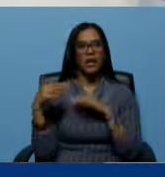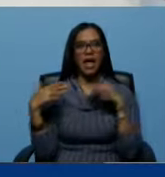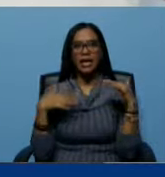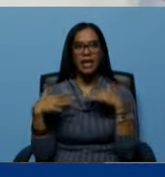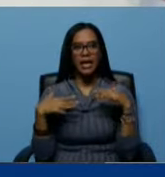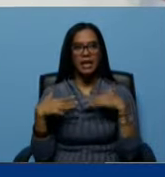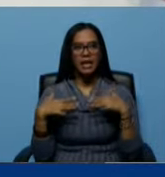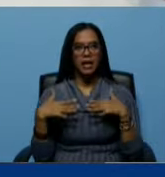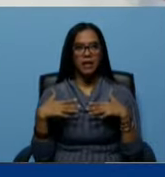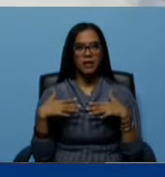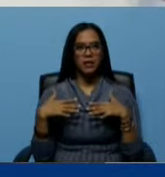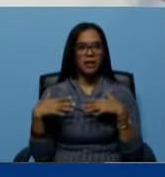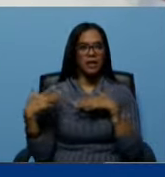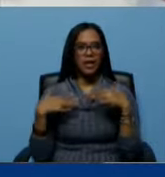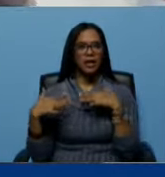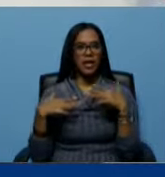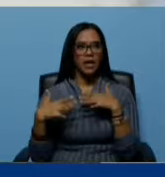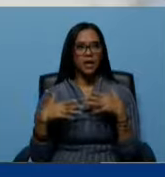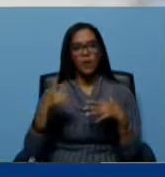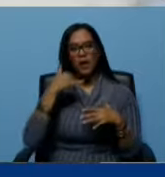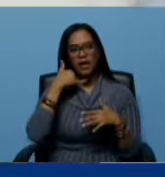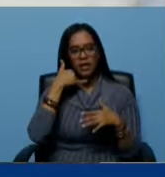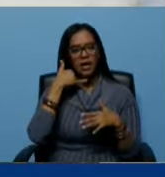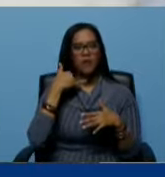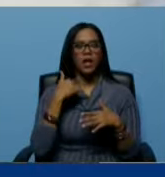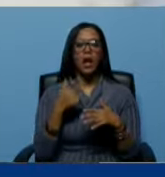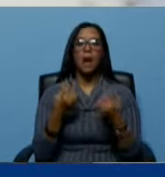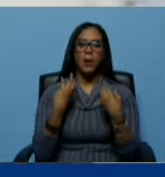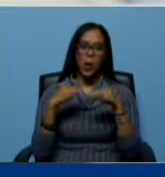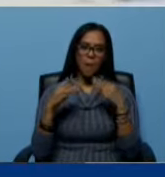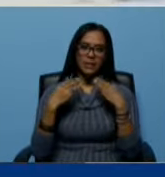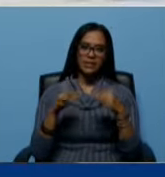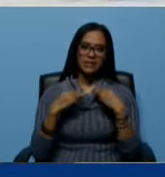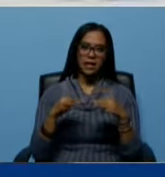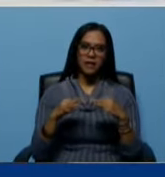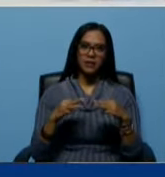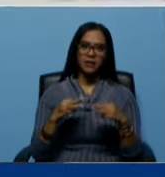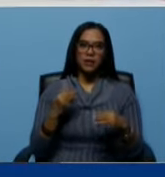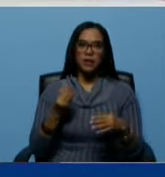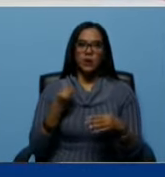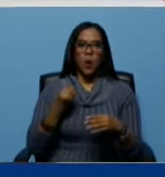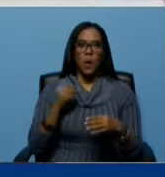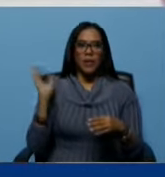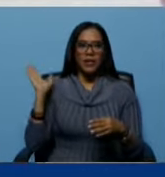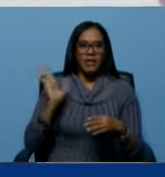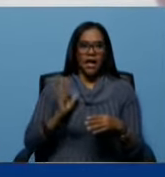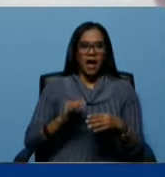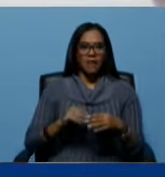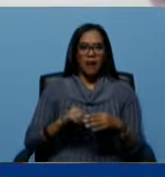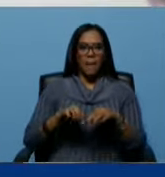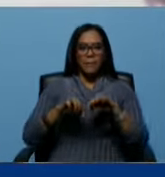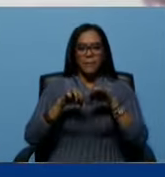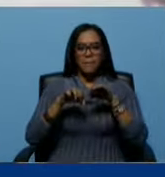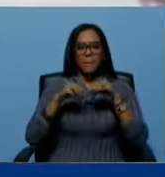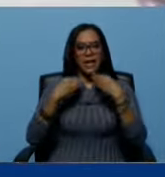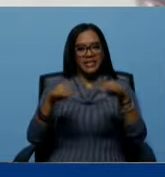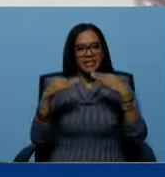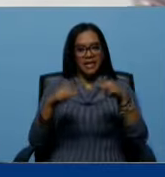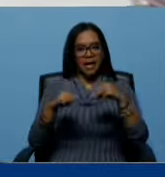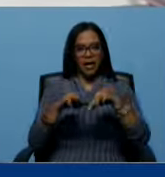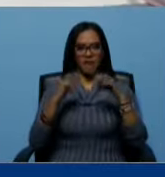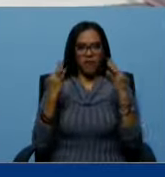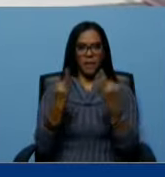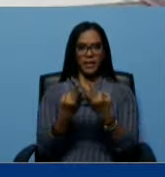la guerra por el teléfono por los mensajes como le llegaba mensaje a la familia a todos los